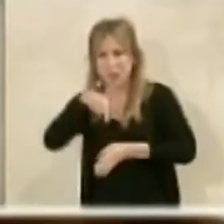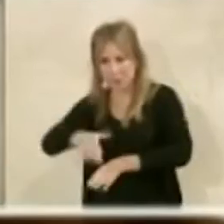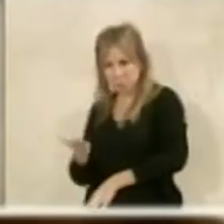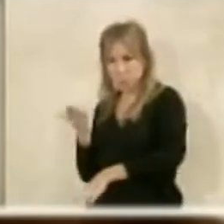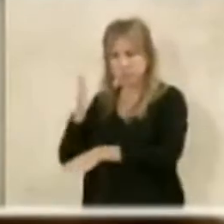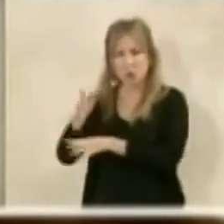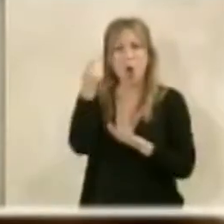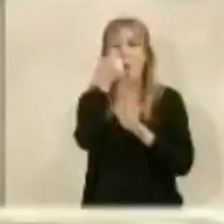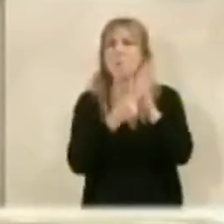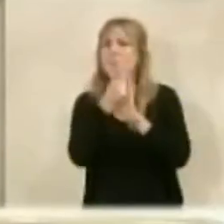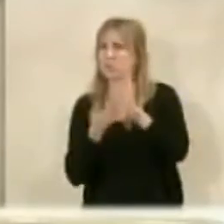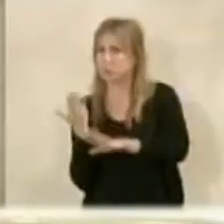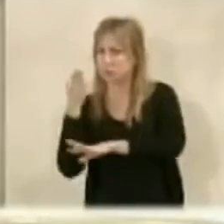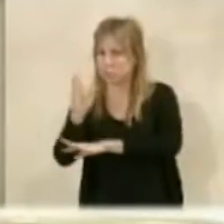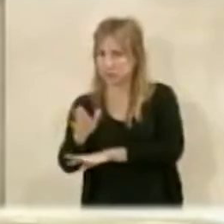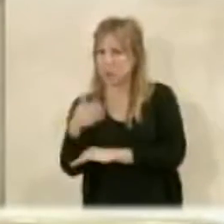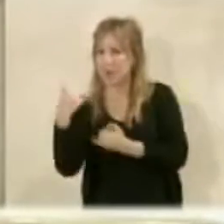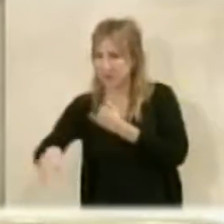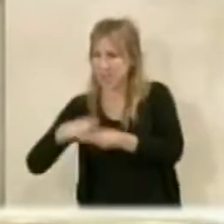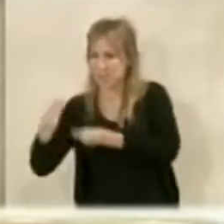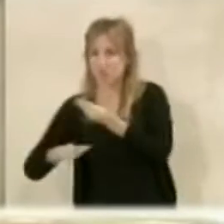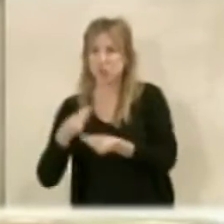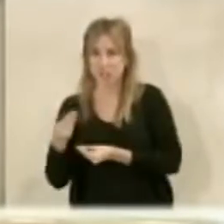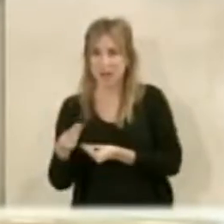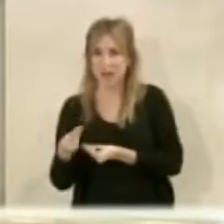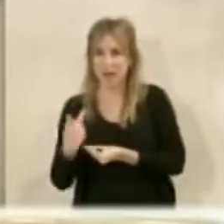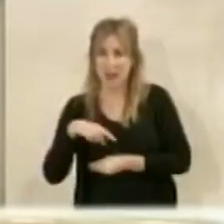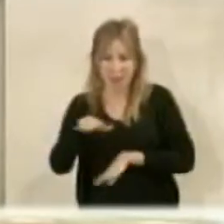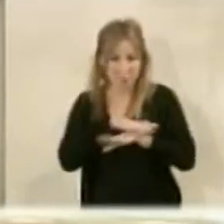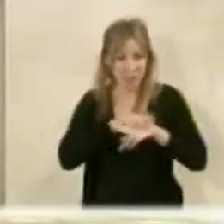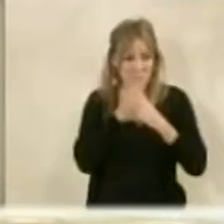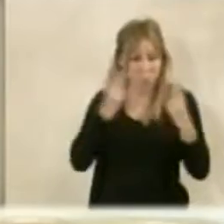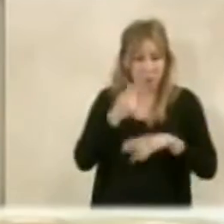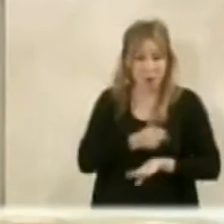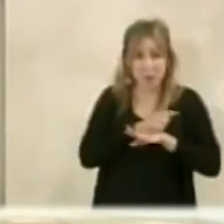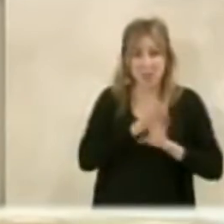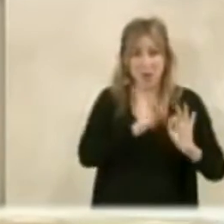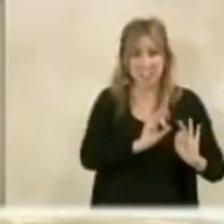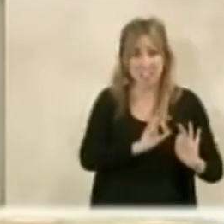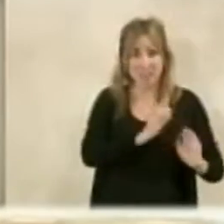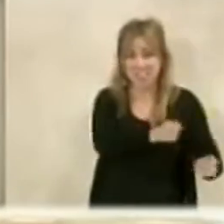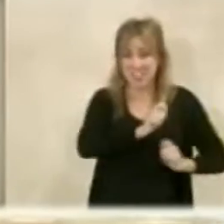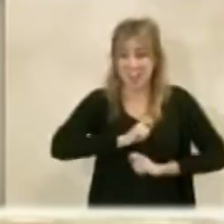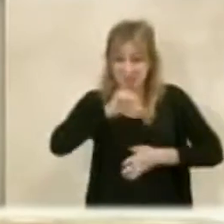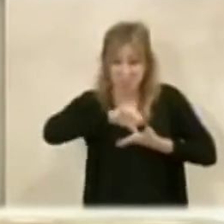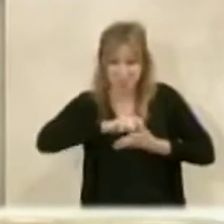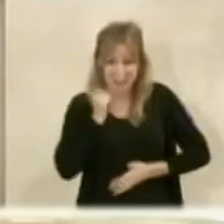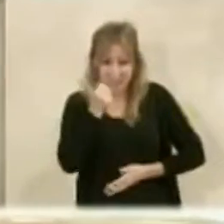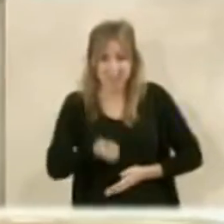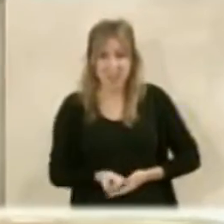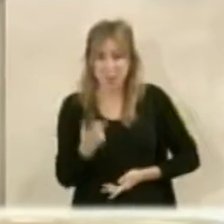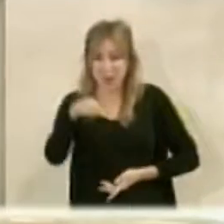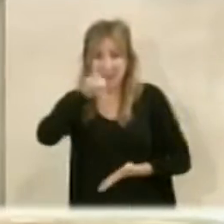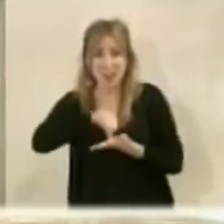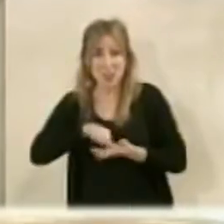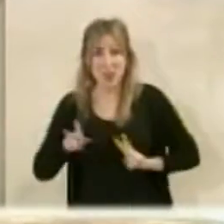de la mesa muchas cuestiones para que esto se haga, es la obligación de la Administración pública traer riqueza a esta ciudad para dar vida a esta ciudad.